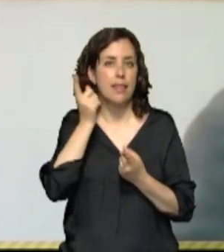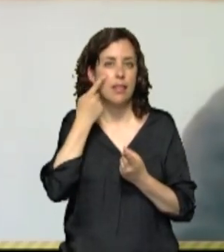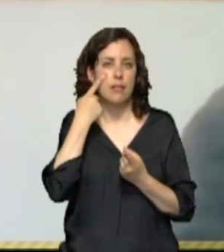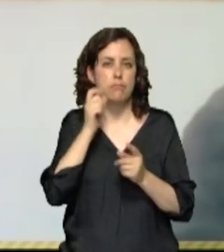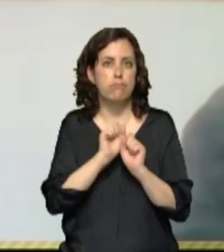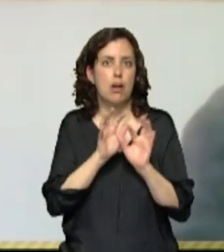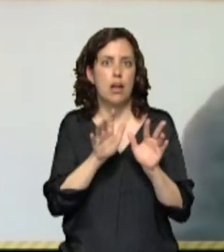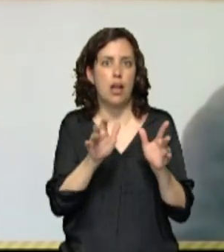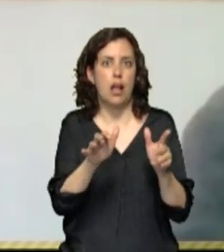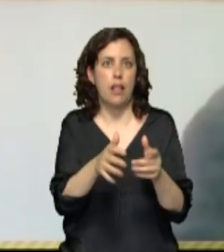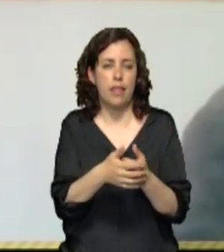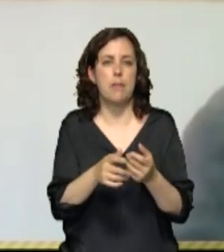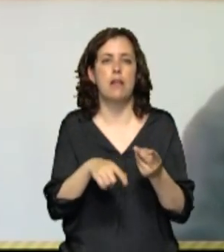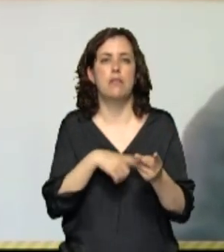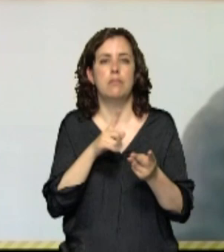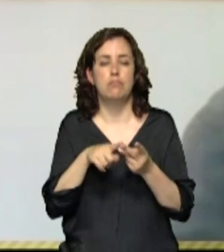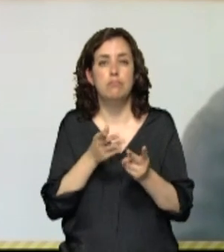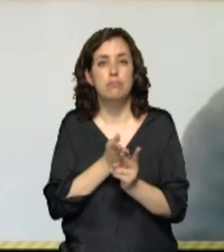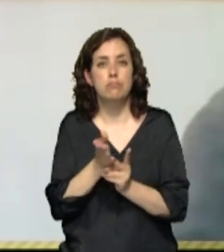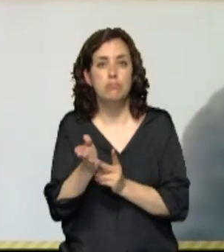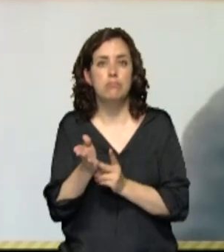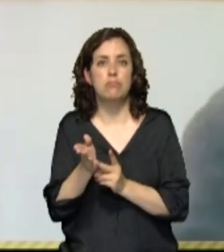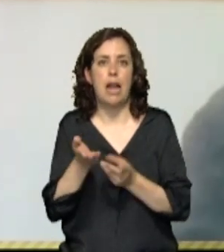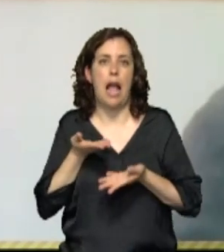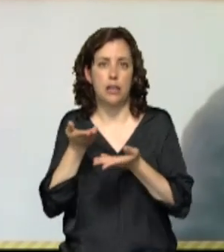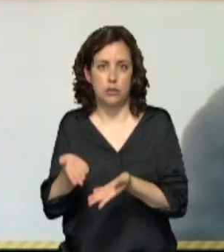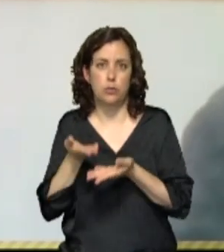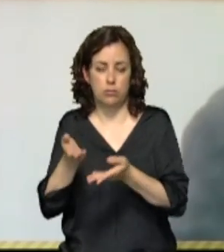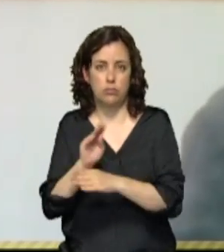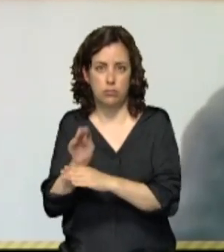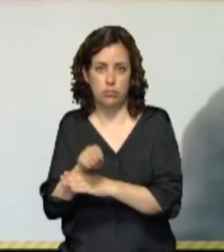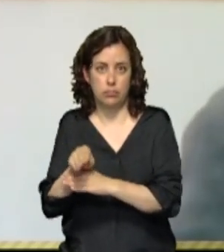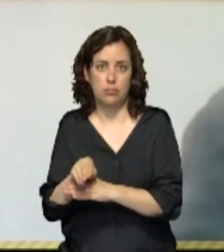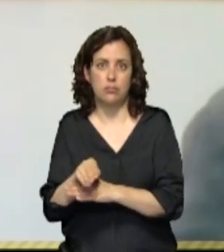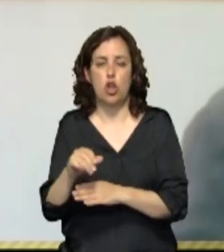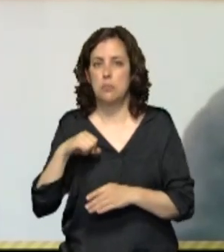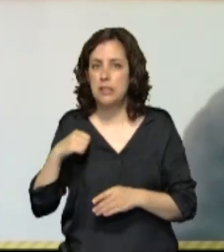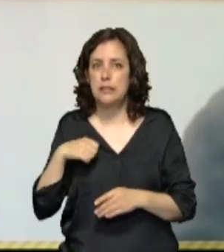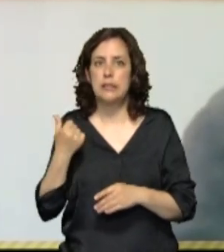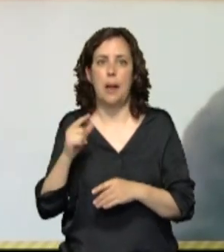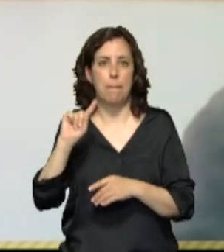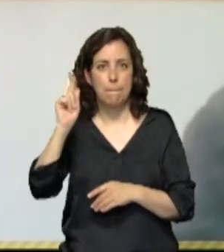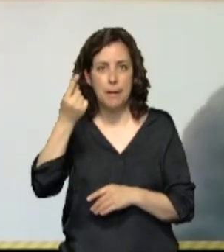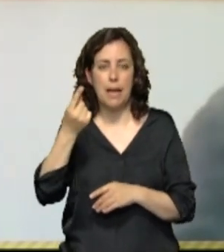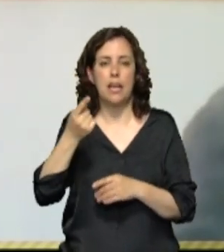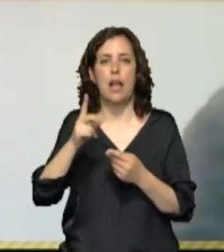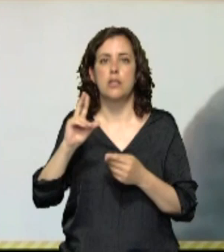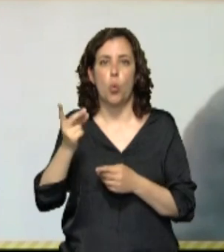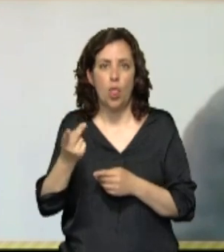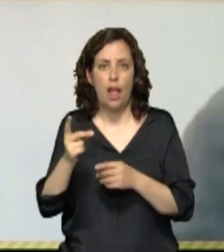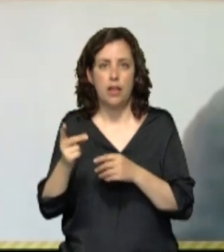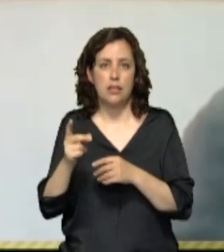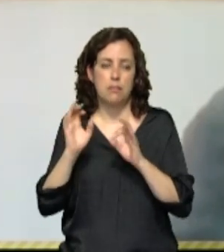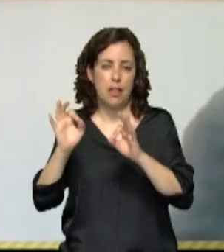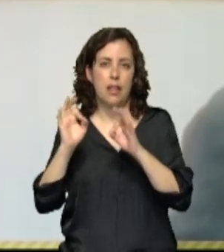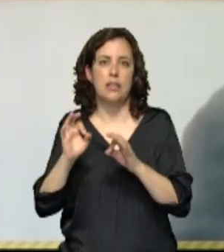epidemiología de salud pública y por otro lado, asistencial. Tanto hospitalaria, de primaria, salud mental. Con el